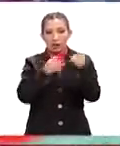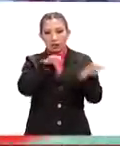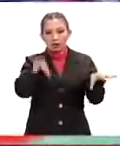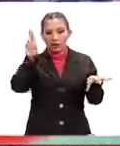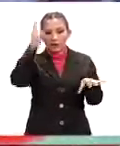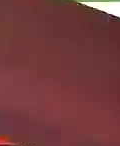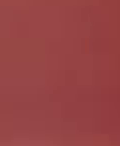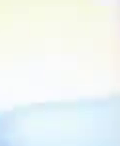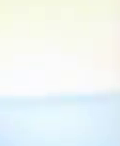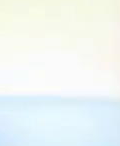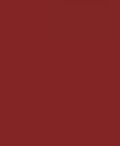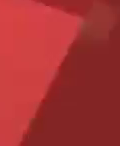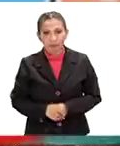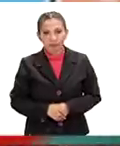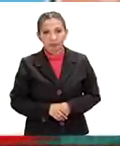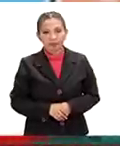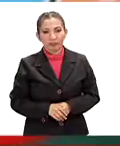Pumas.